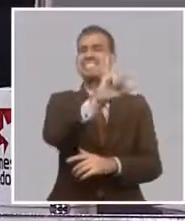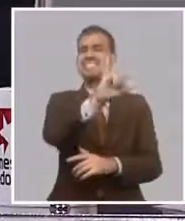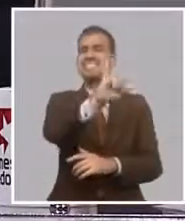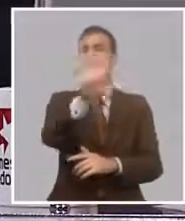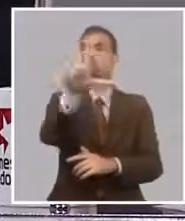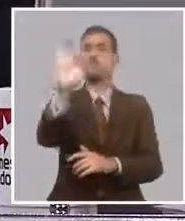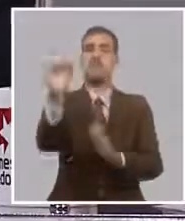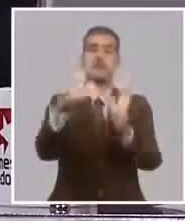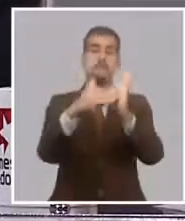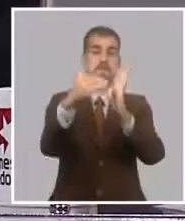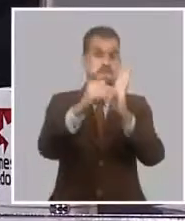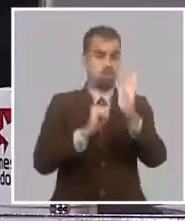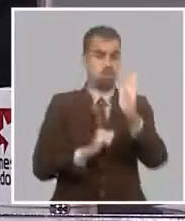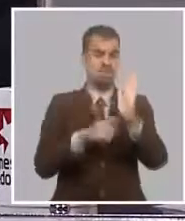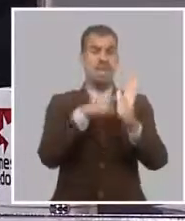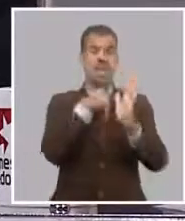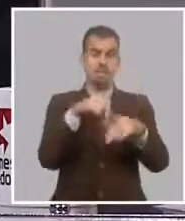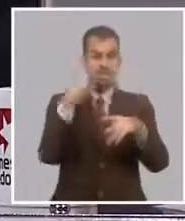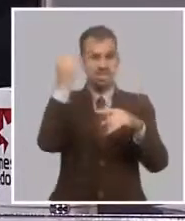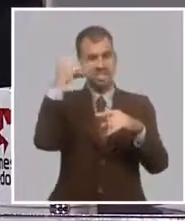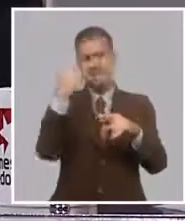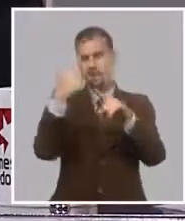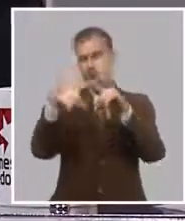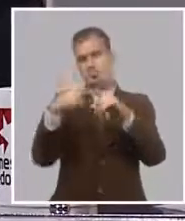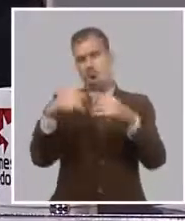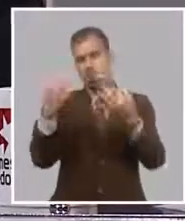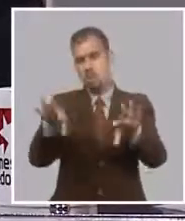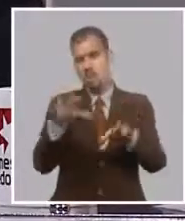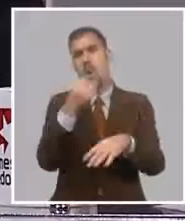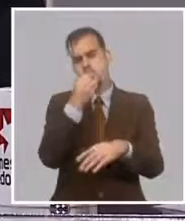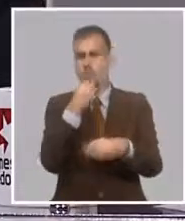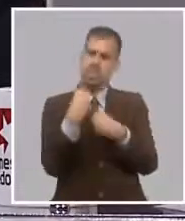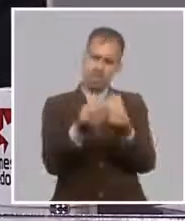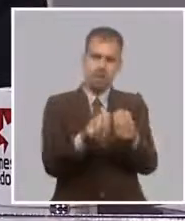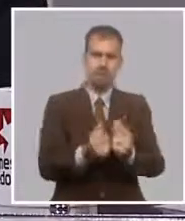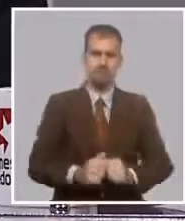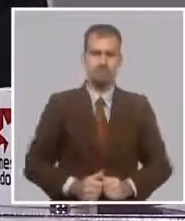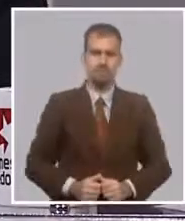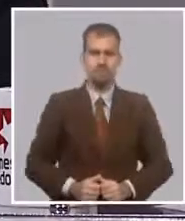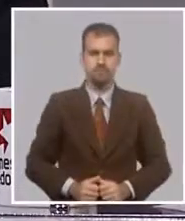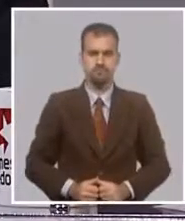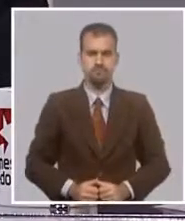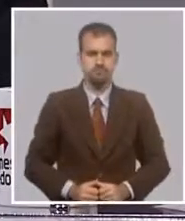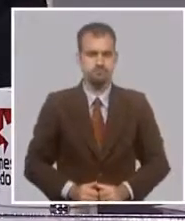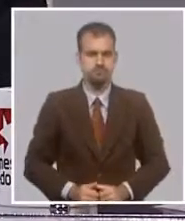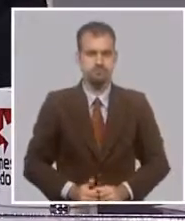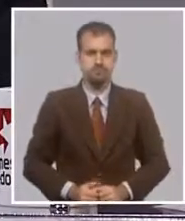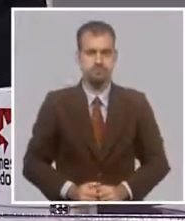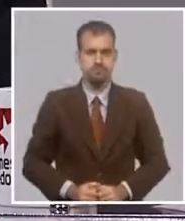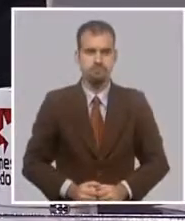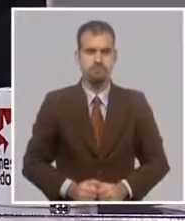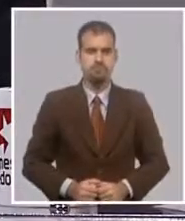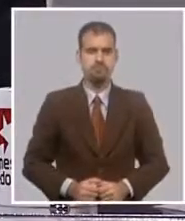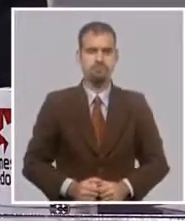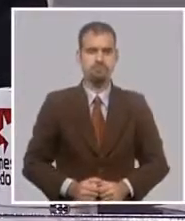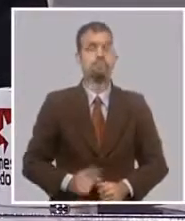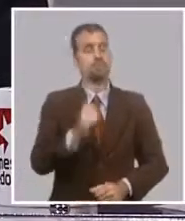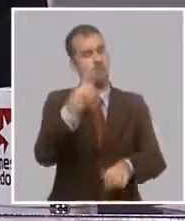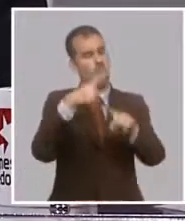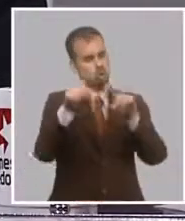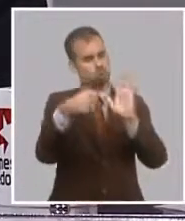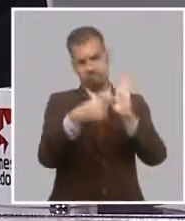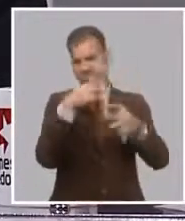se hubieran financiado en condiciones normales los hubiera afectado. También, a modo de referencia,